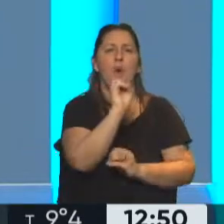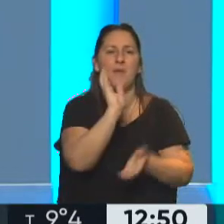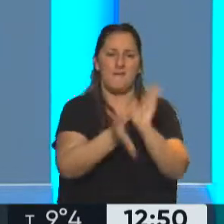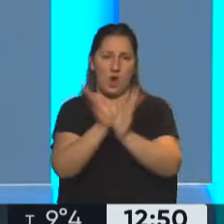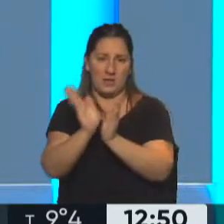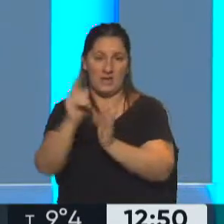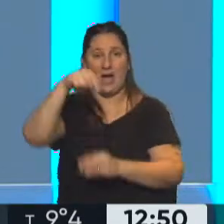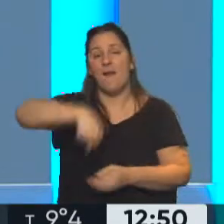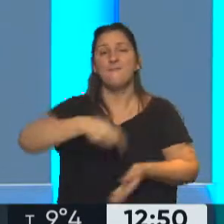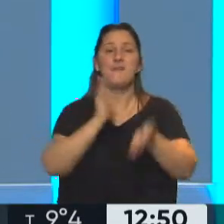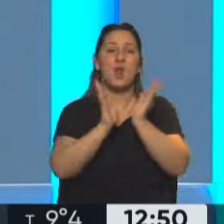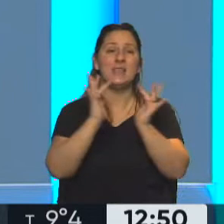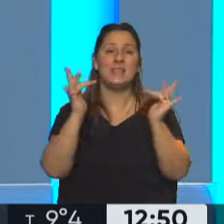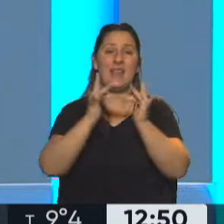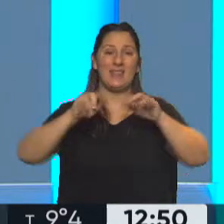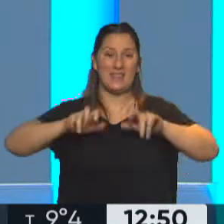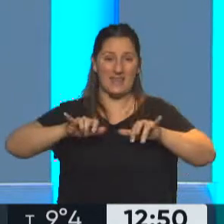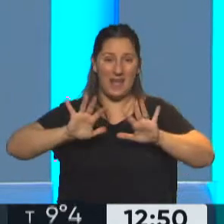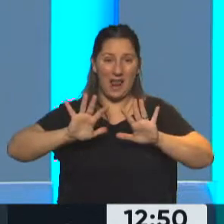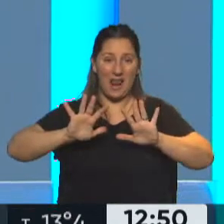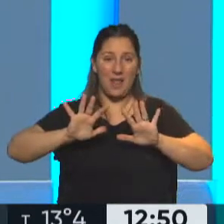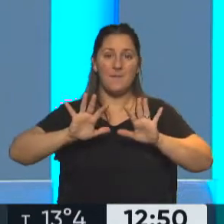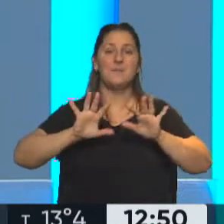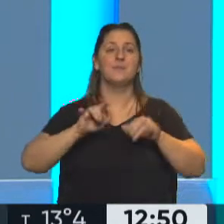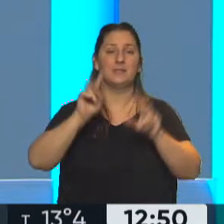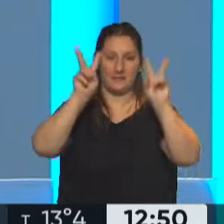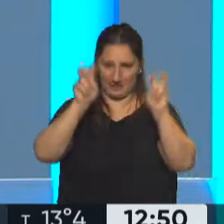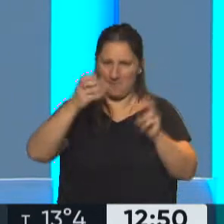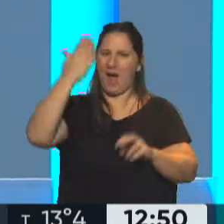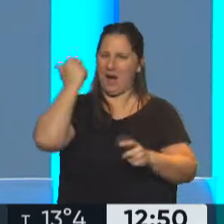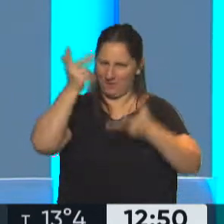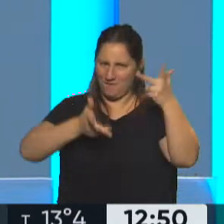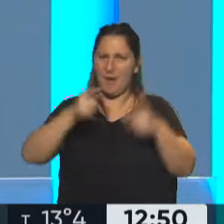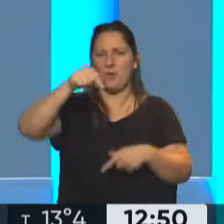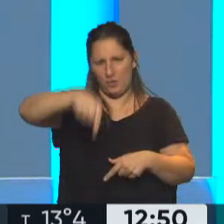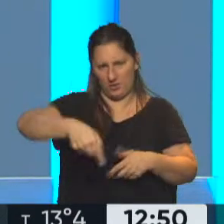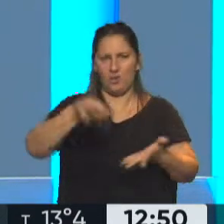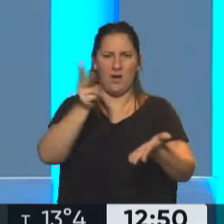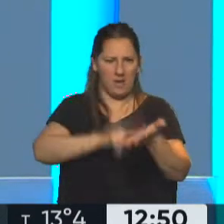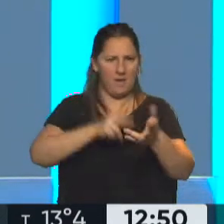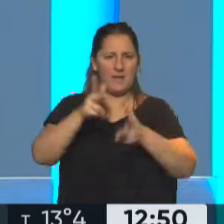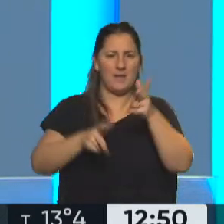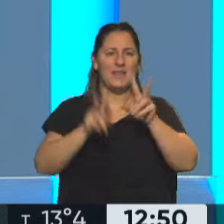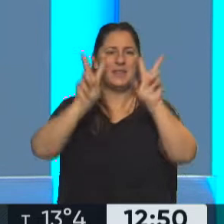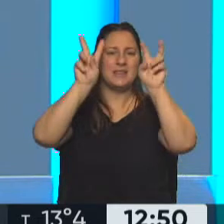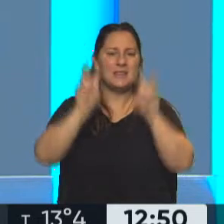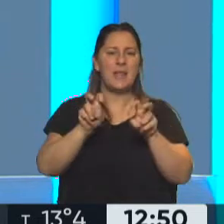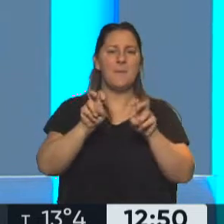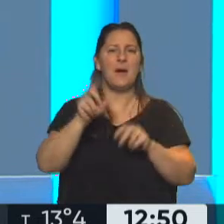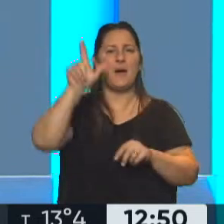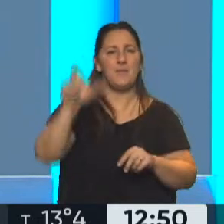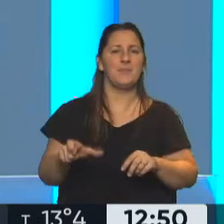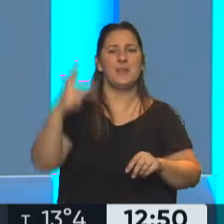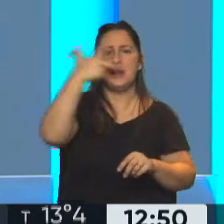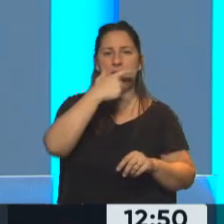es violencia digital y la violencia vicaria, tema que ya tratamos y vamos a volver a tratar. Pero para hablar de este tema está Hernán